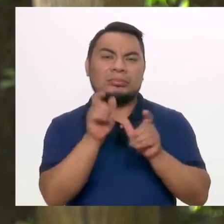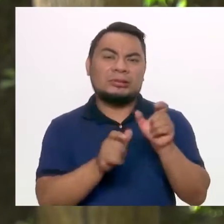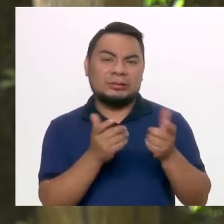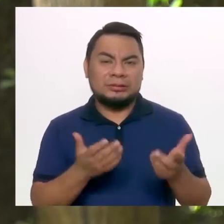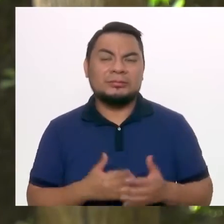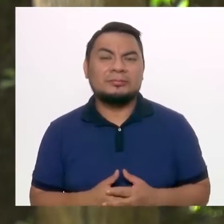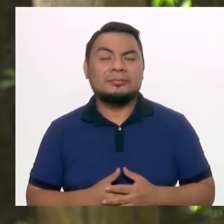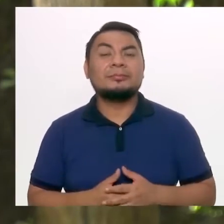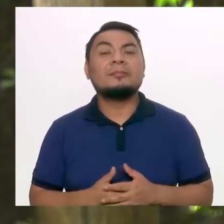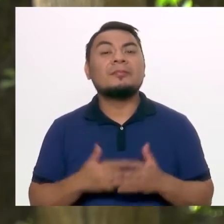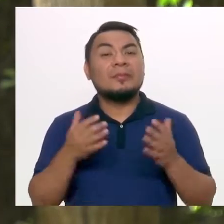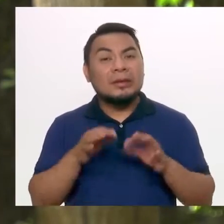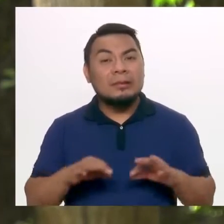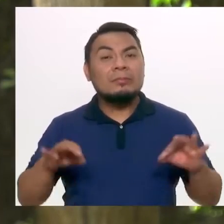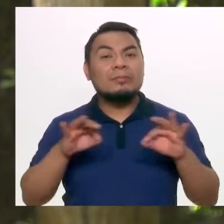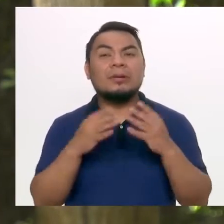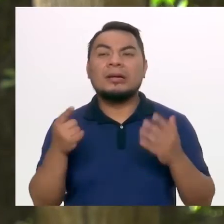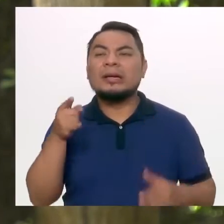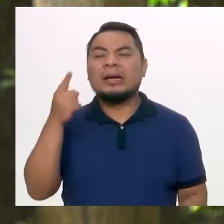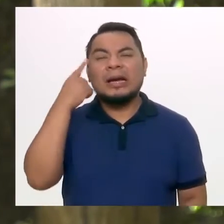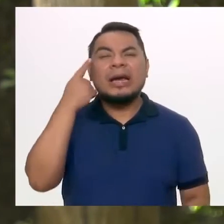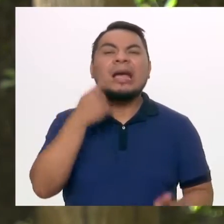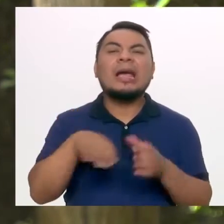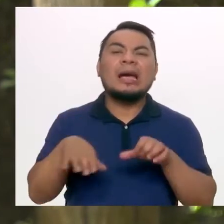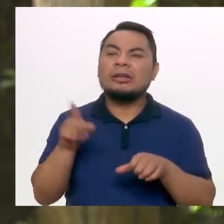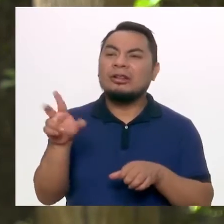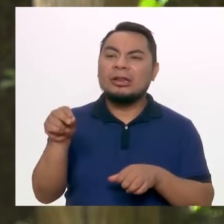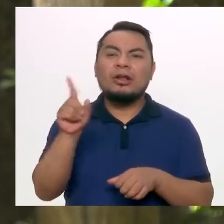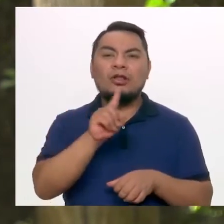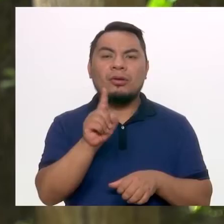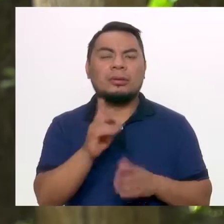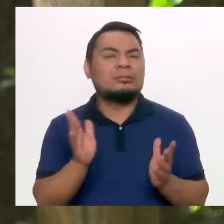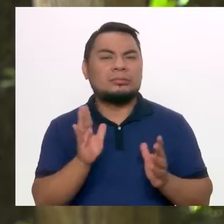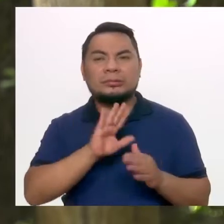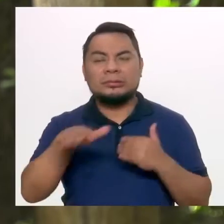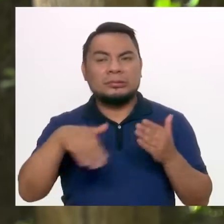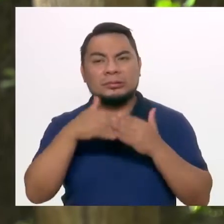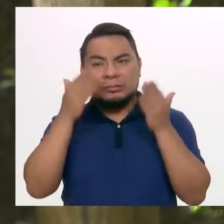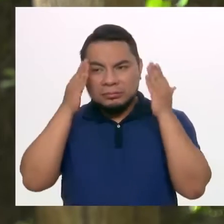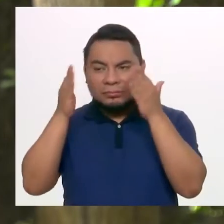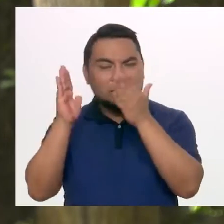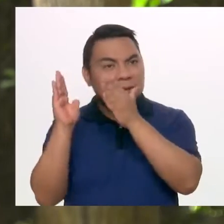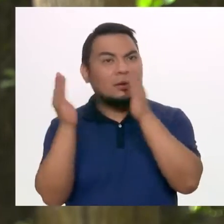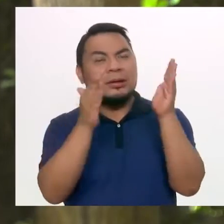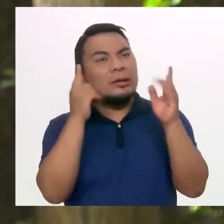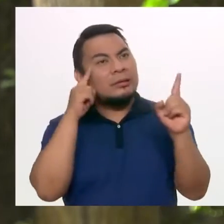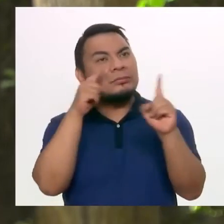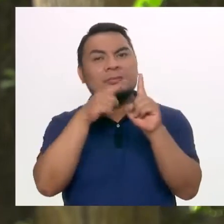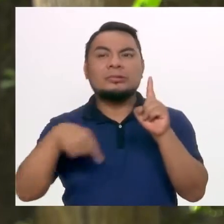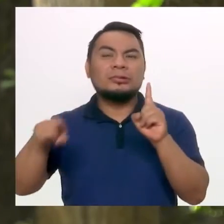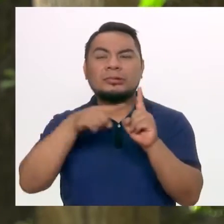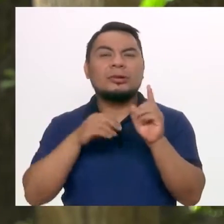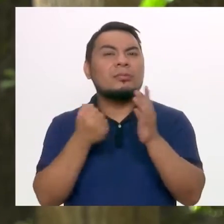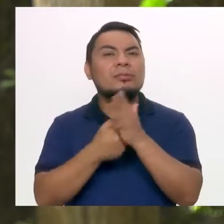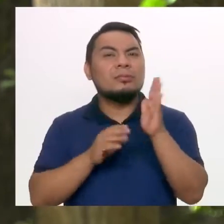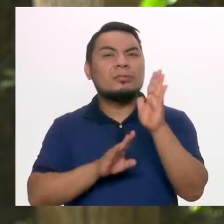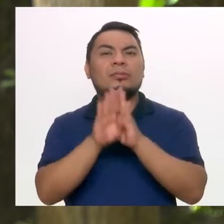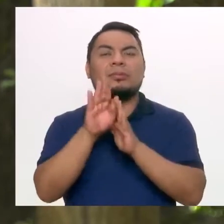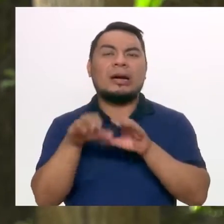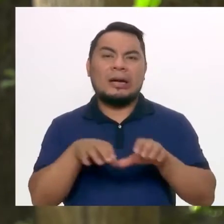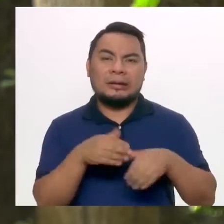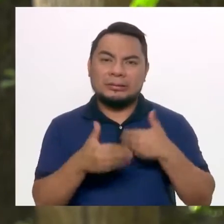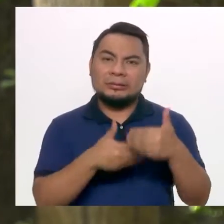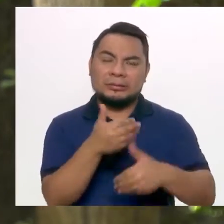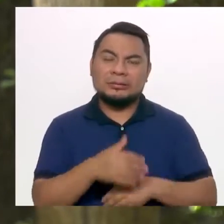Ya no nos importa qué les cuesta o qué no pueden hacer, sino el otro lado. ¿Qué es lo que pueden dar? ¿En qué cosa pueden destacar?